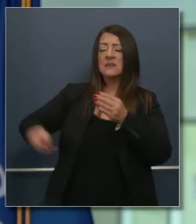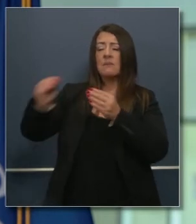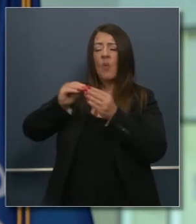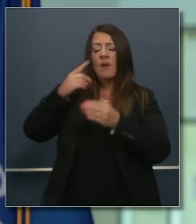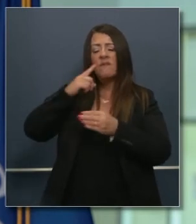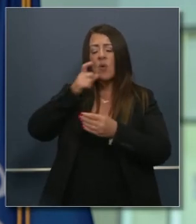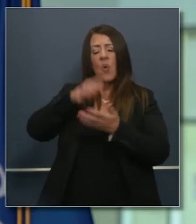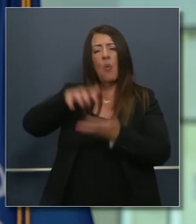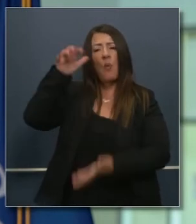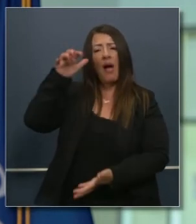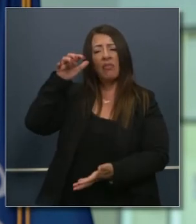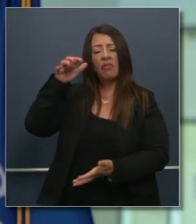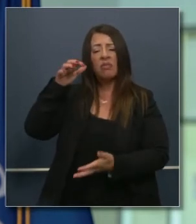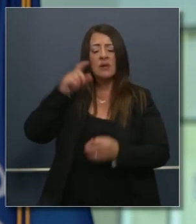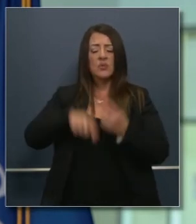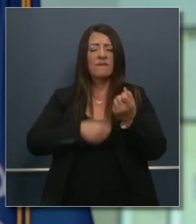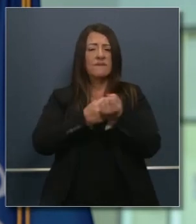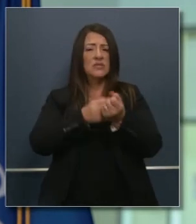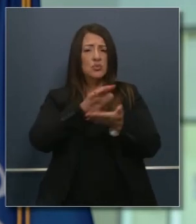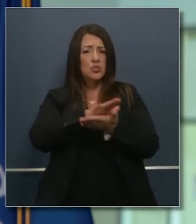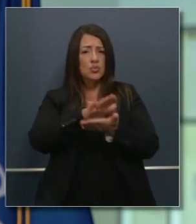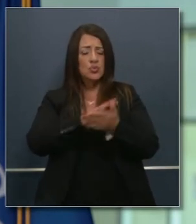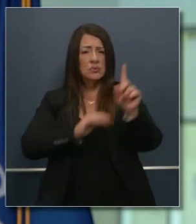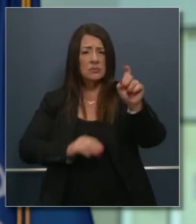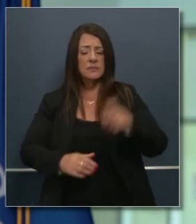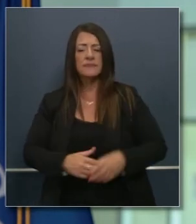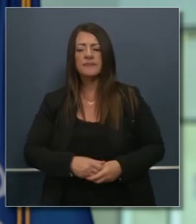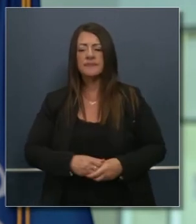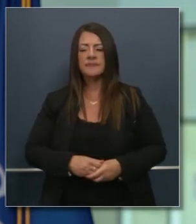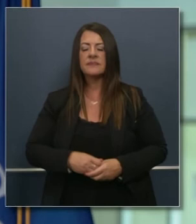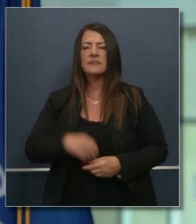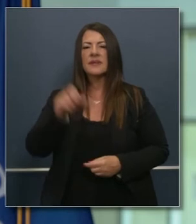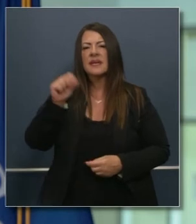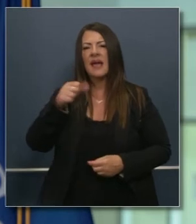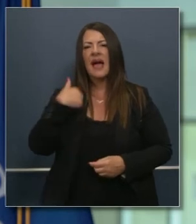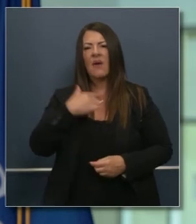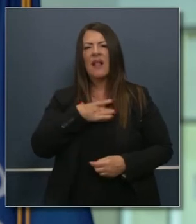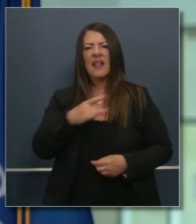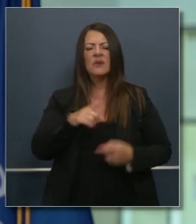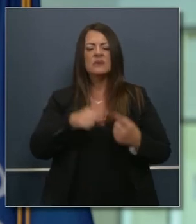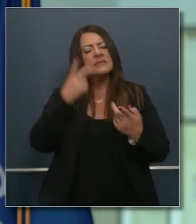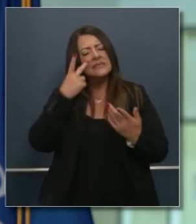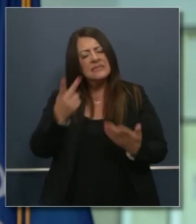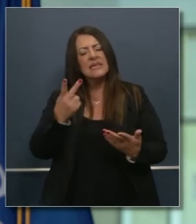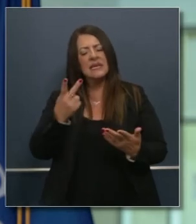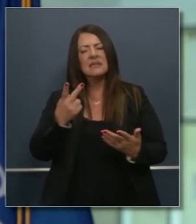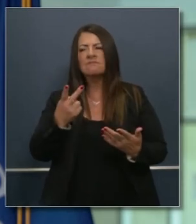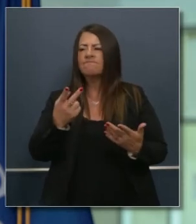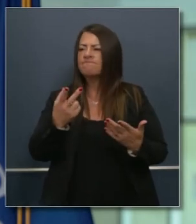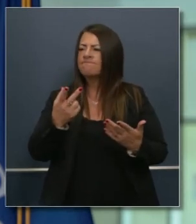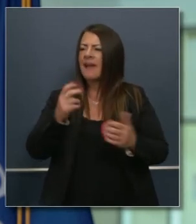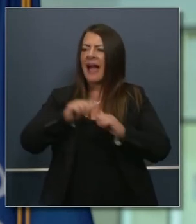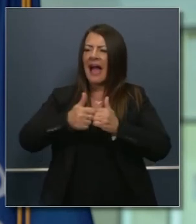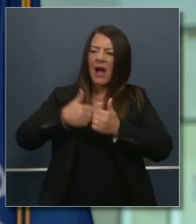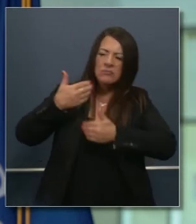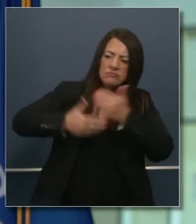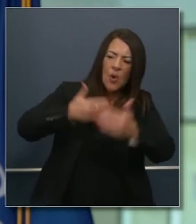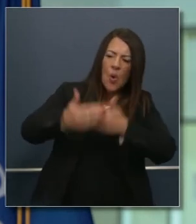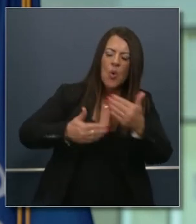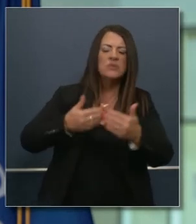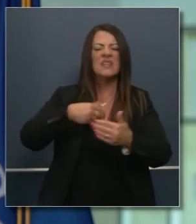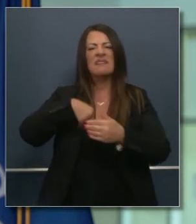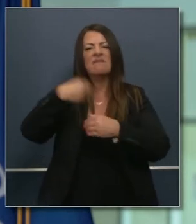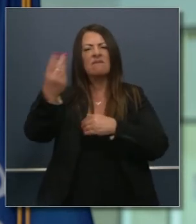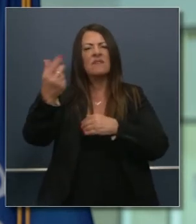el impuesto para mejorar las escuelas no he mirado eso existe una propuesta de ley creo ya resolveré y ya miraré pero